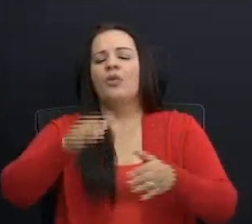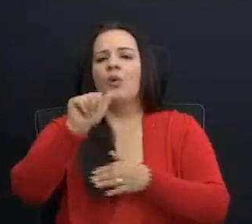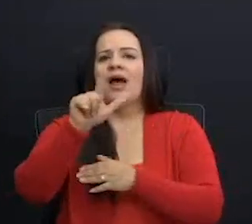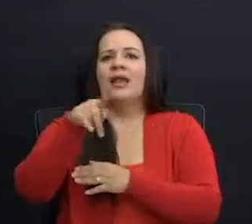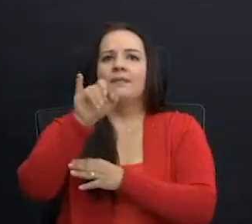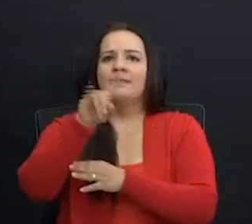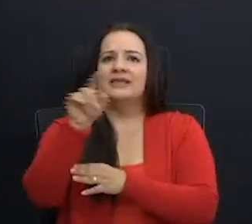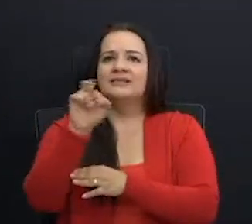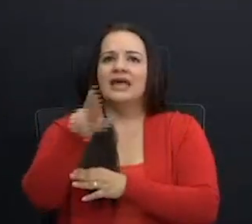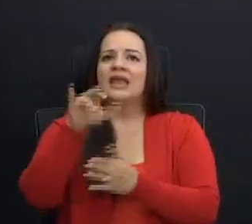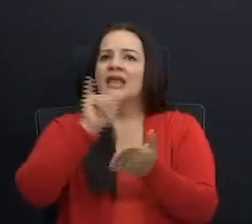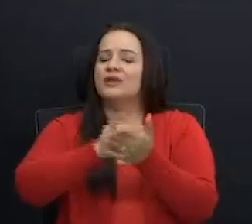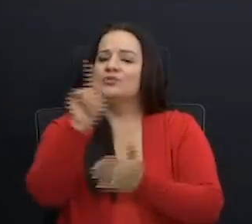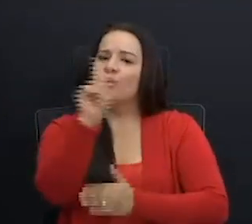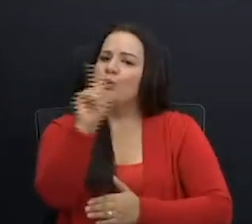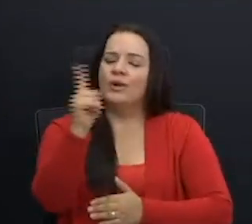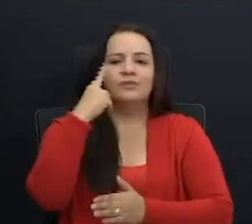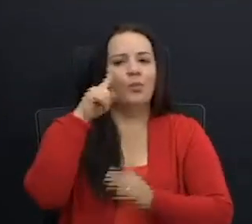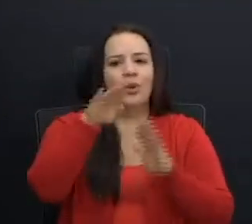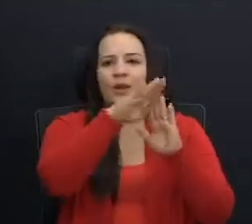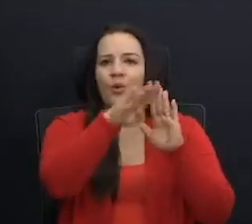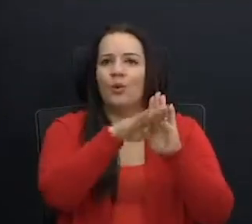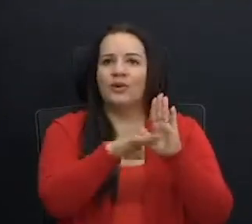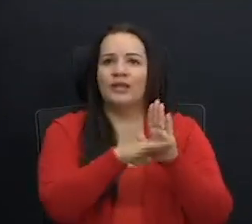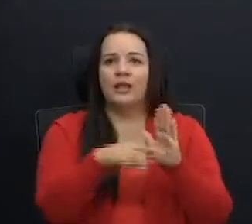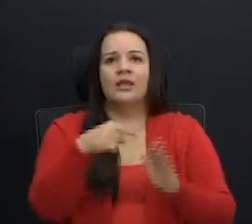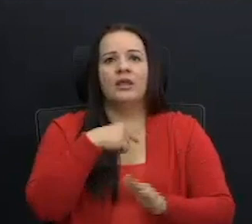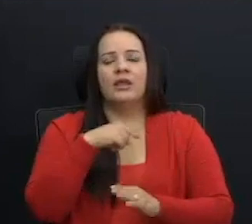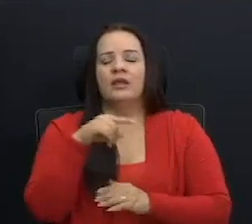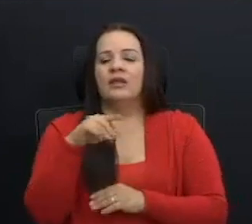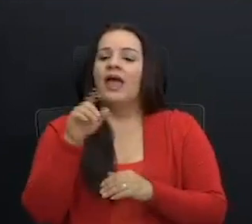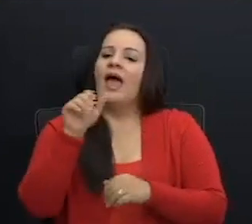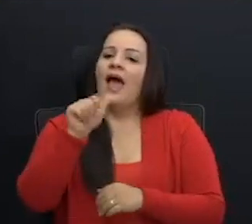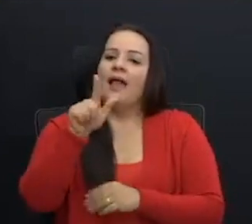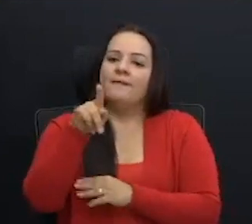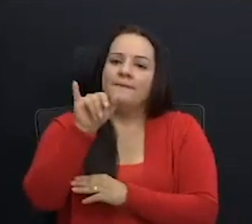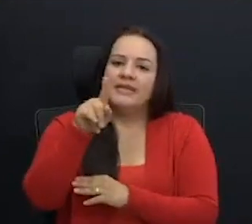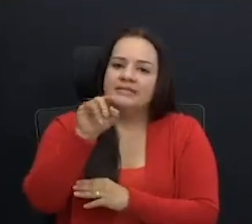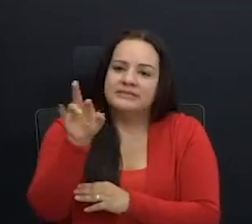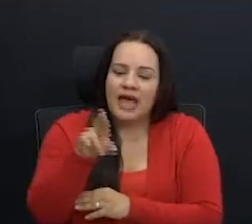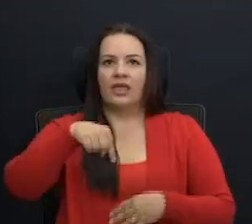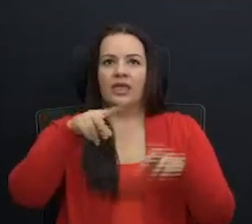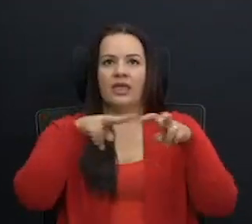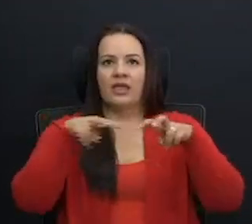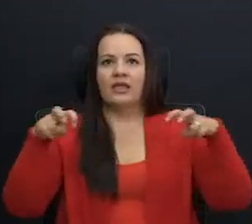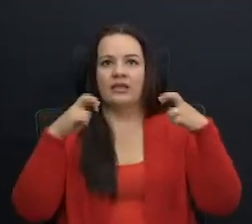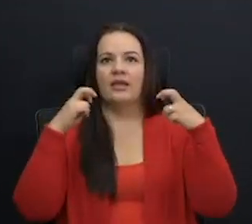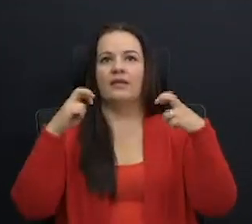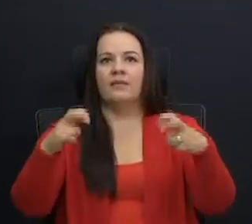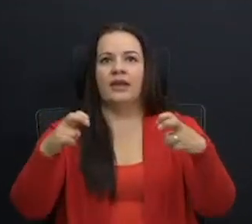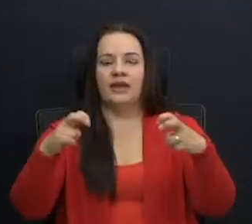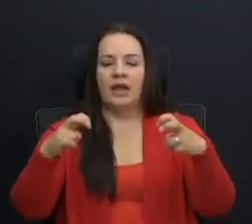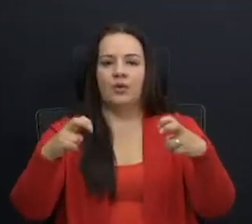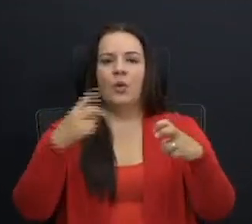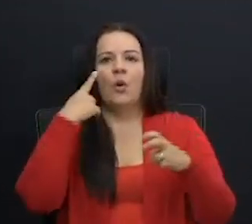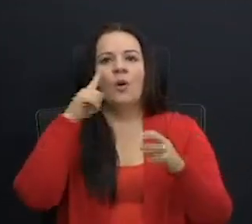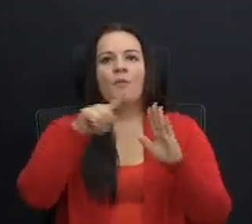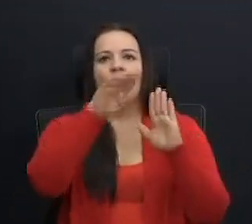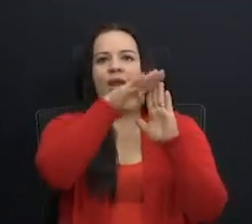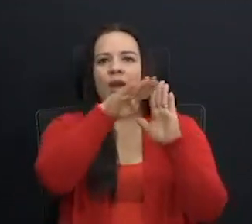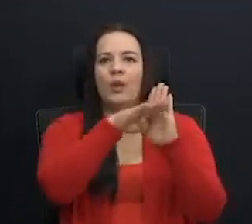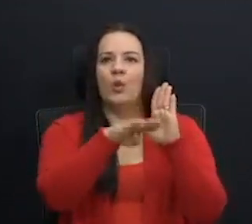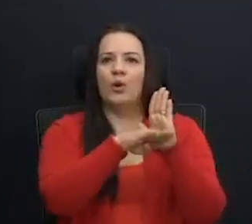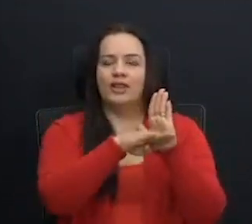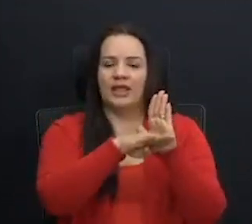el orden. Eso no es por el orden. Diputado Alpizar, no es por el orden. Por el orden, se ha